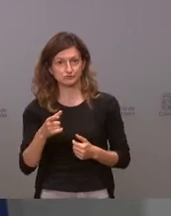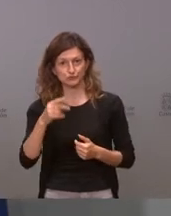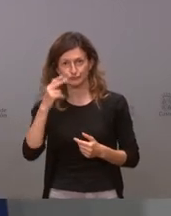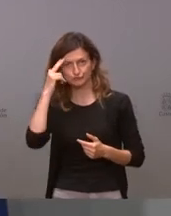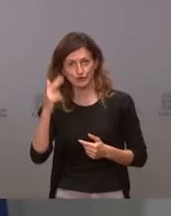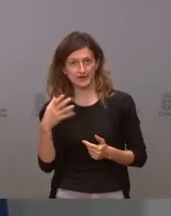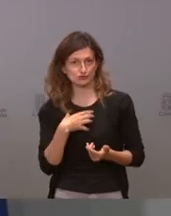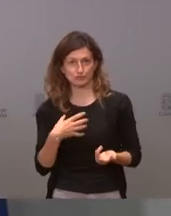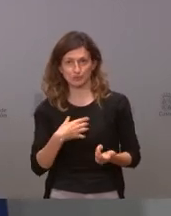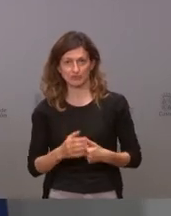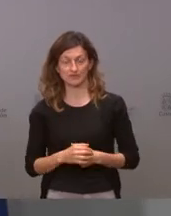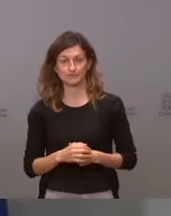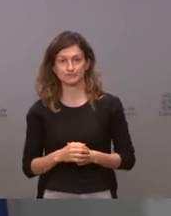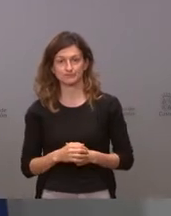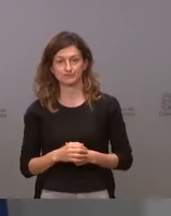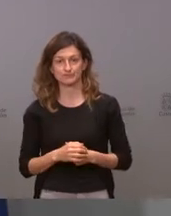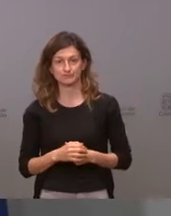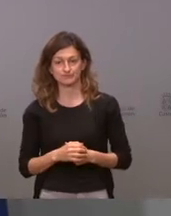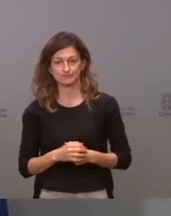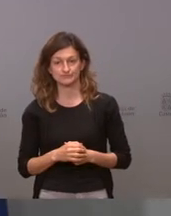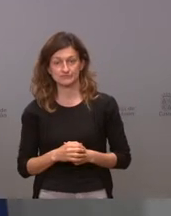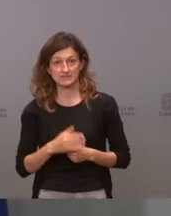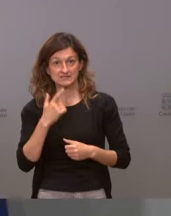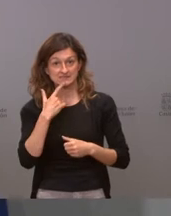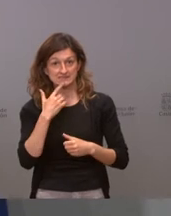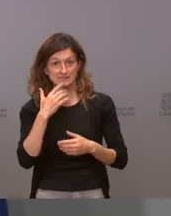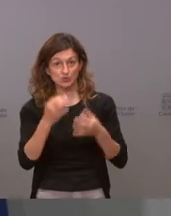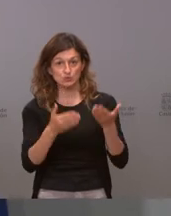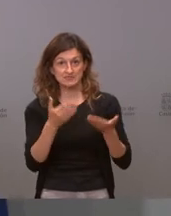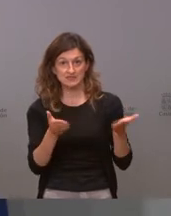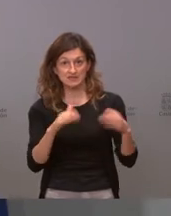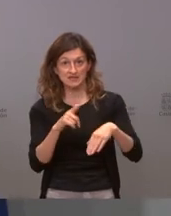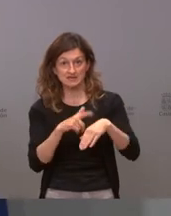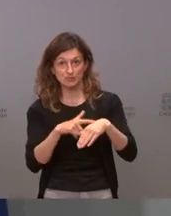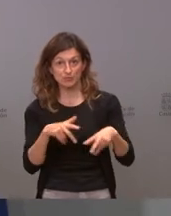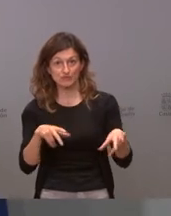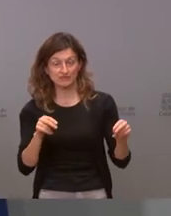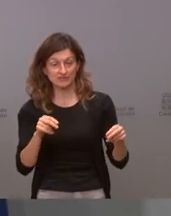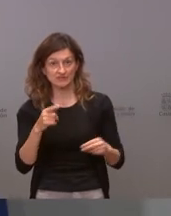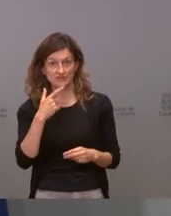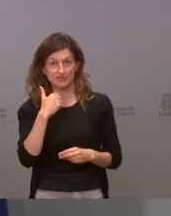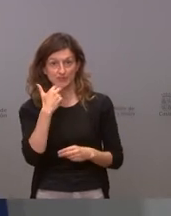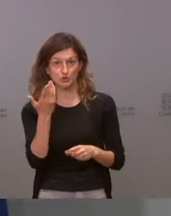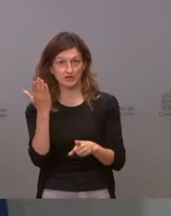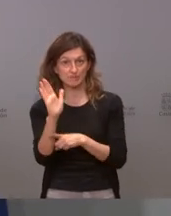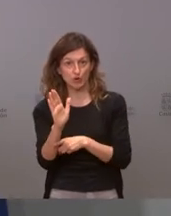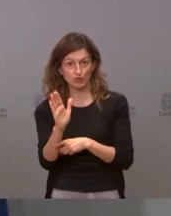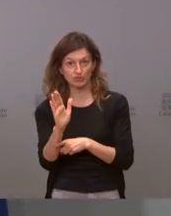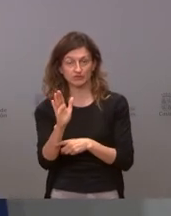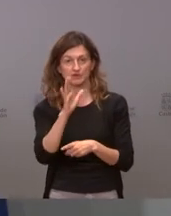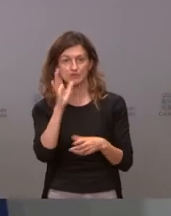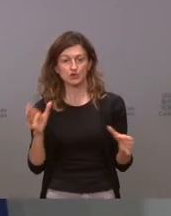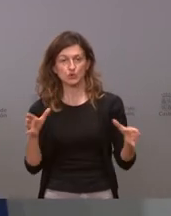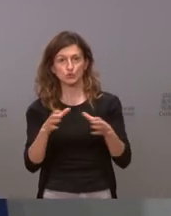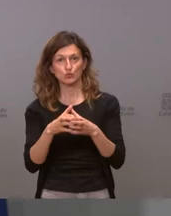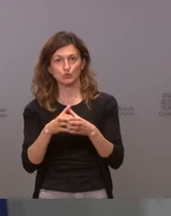es decir una cosa cuando se acaba el tiempo de la justicia como ha dicho el portavoz de uno de los grupos